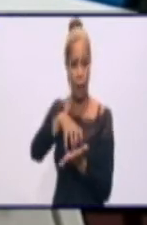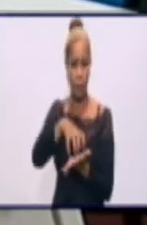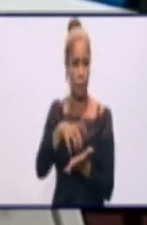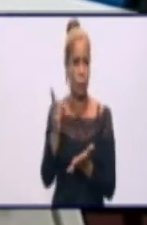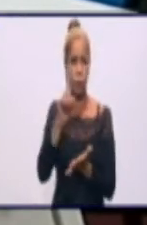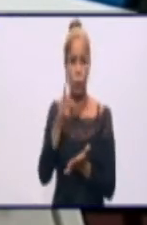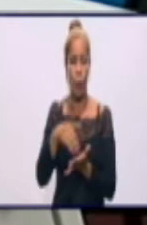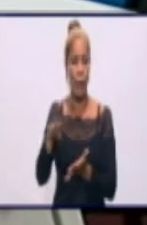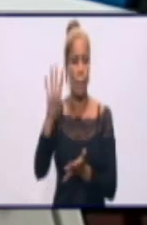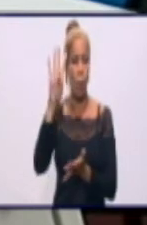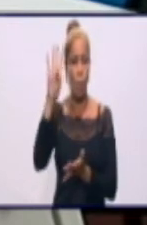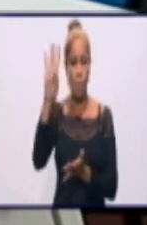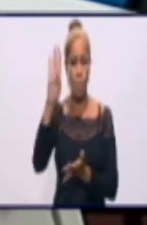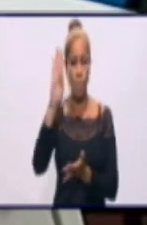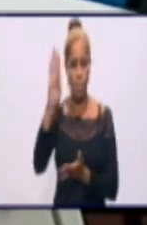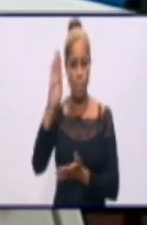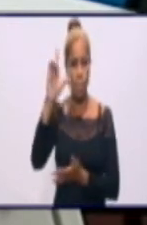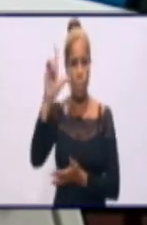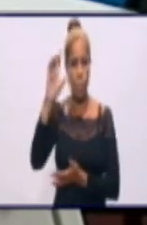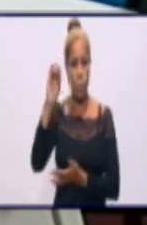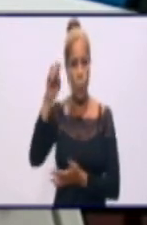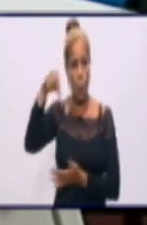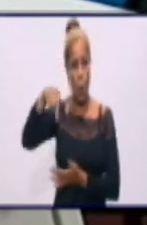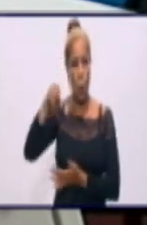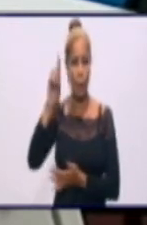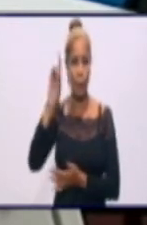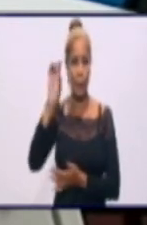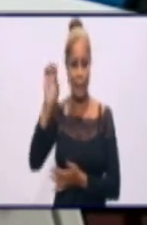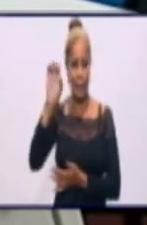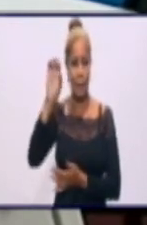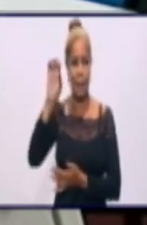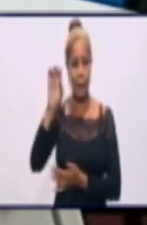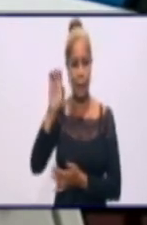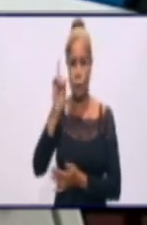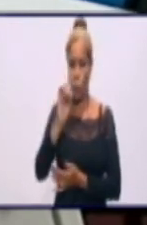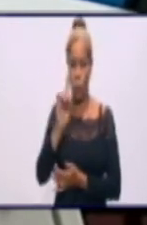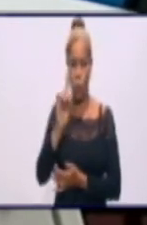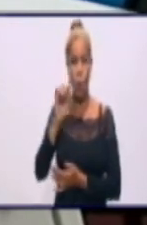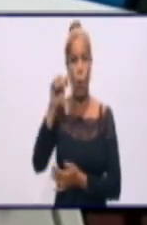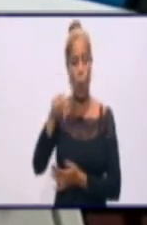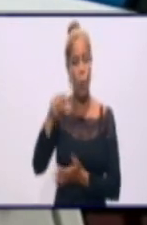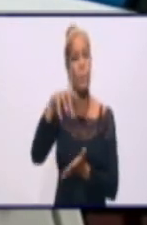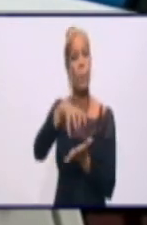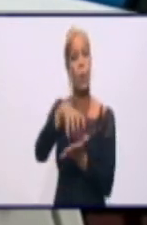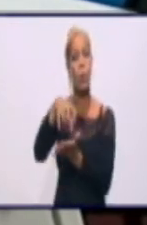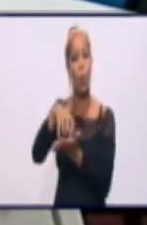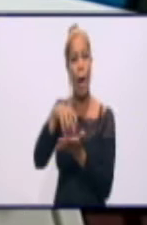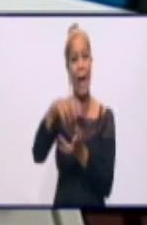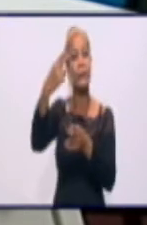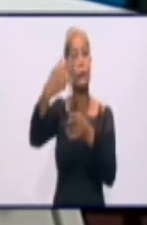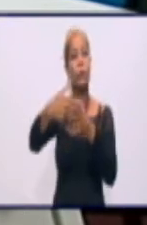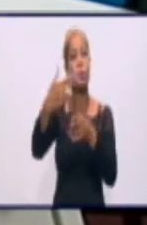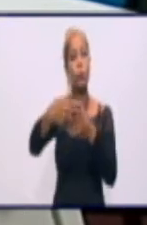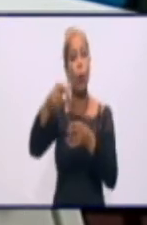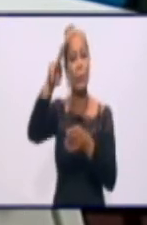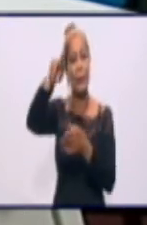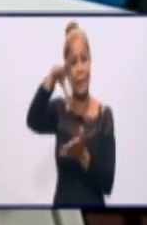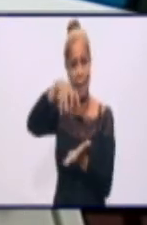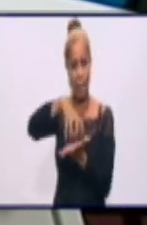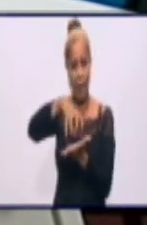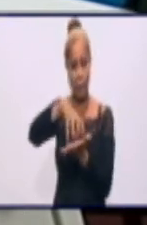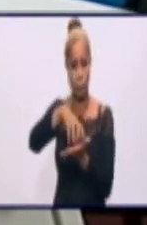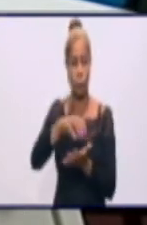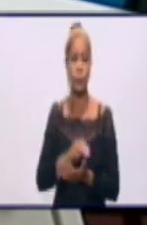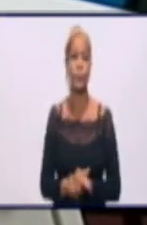explicara a los televidentes que atendiendo a que es una situación muy dinámica ya no se va a afectar por